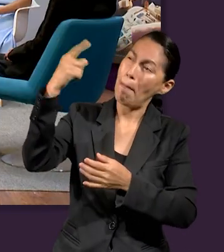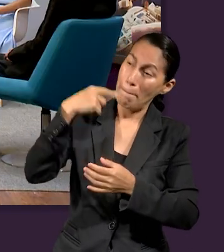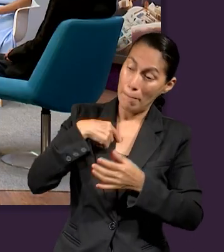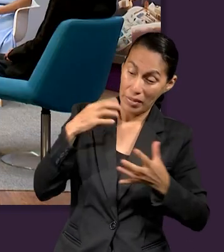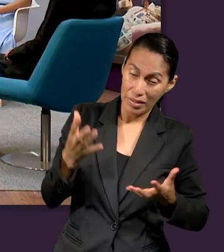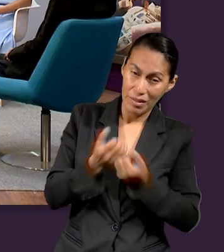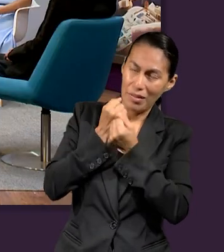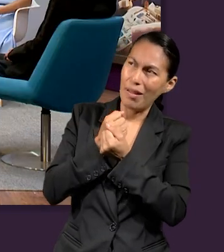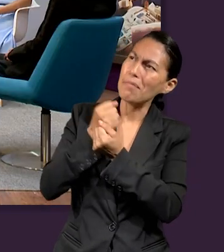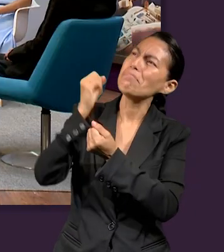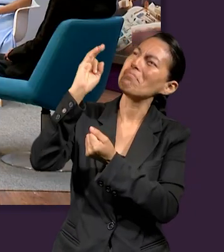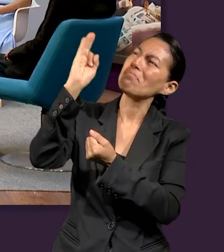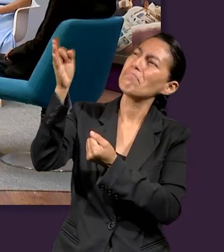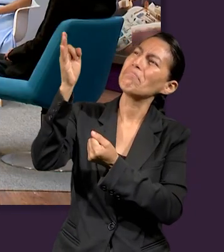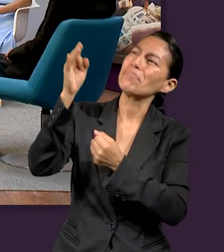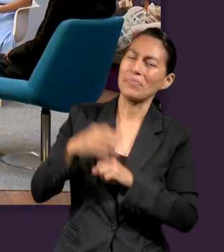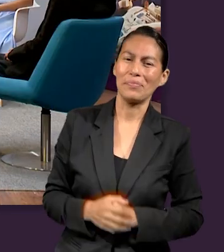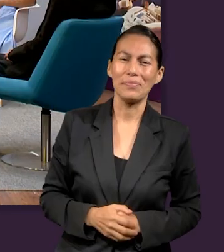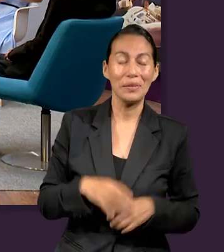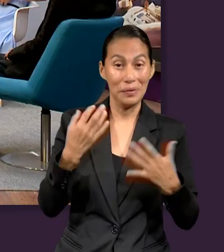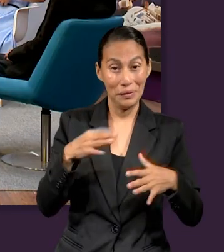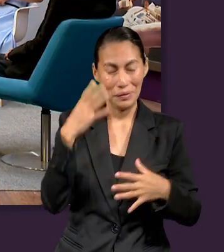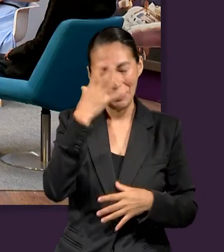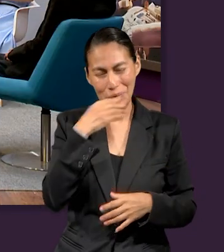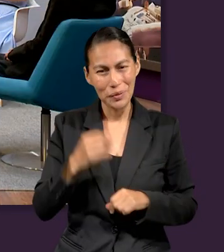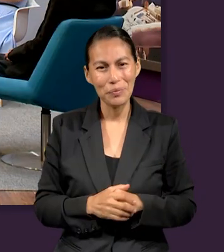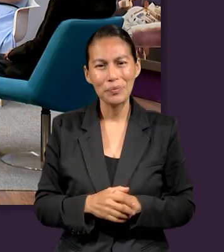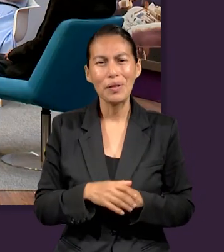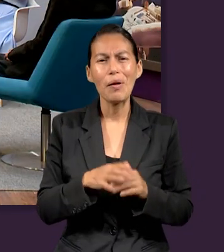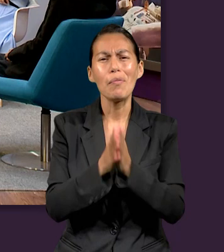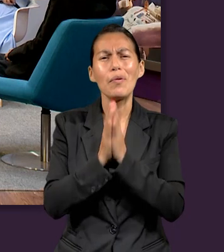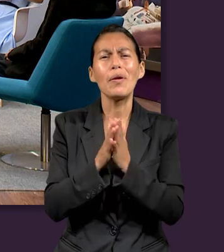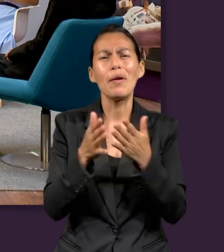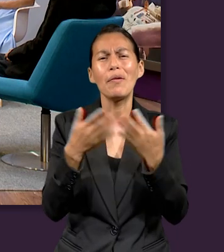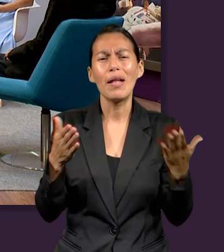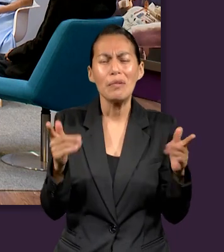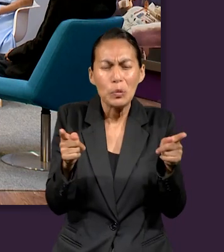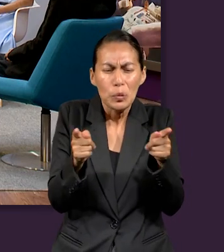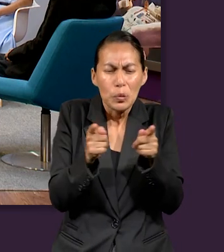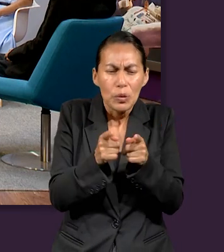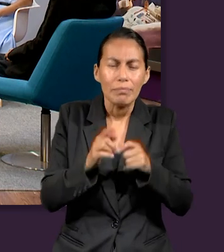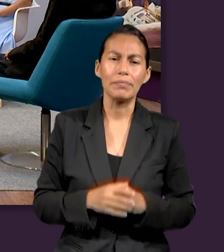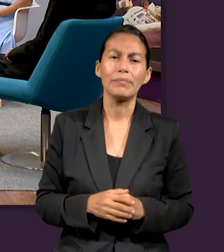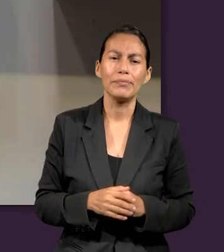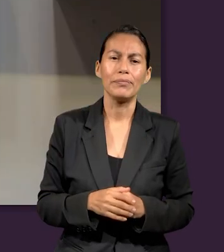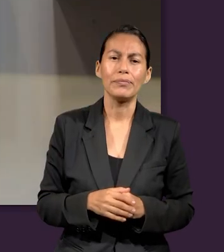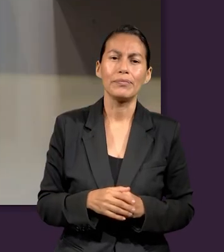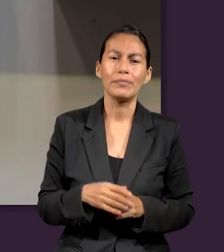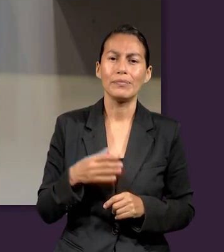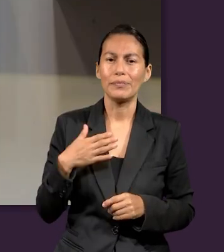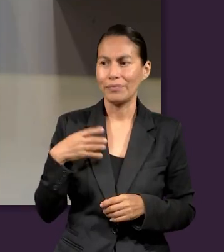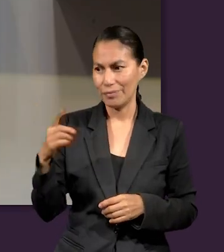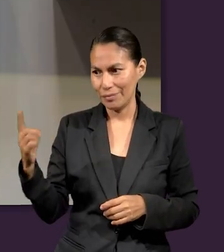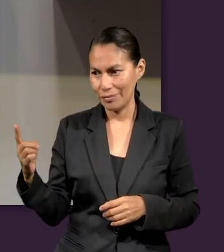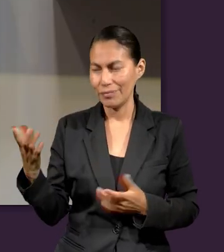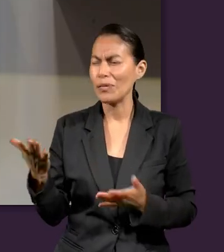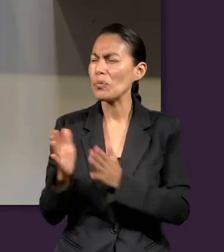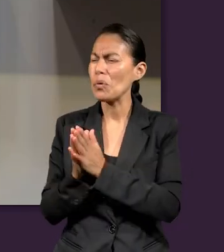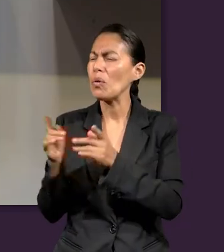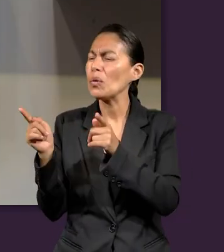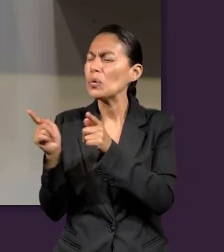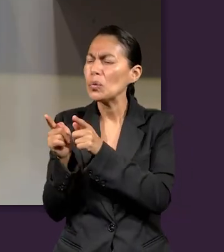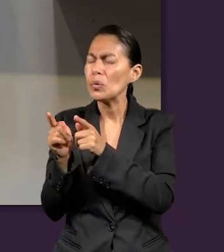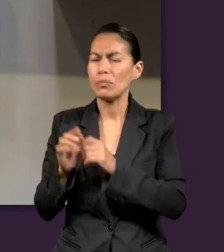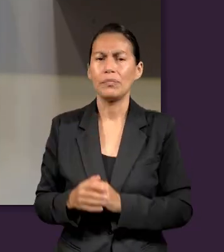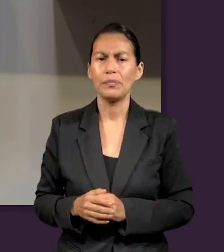aceptar a Jesús como nuestro salvador personal. Sí. Lamentablemente casi llegamos al final, así que vamos a tratar de hacer una conclusión chiquita. Cada uno, voy a